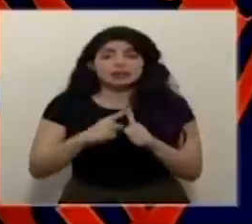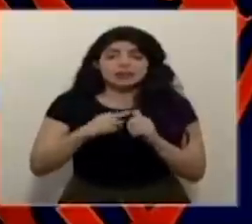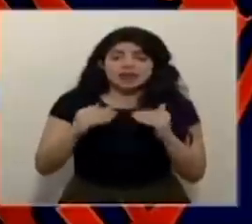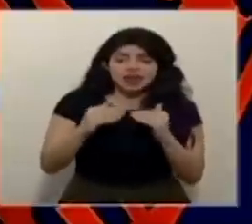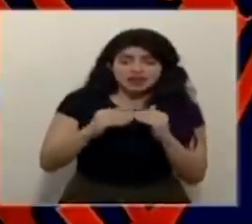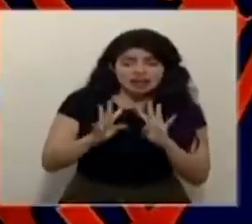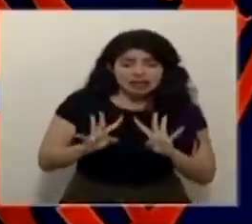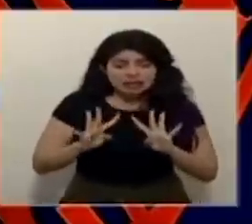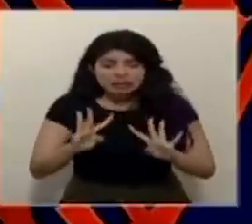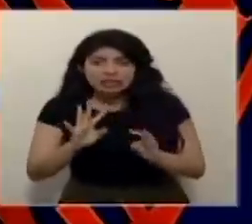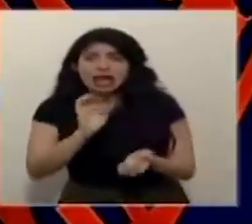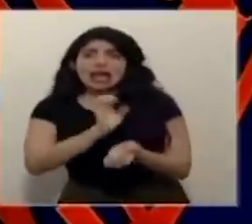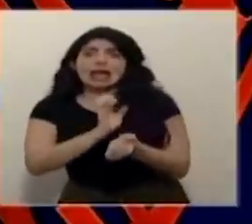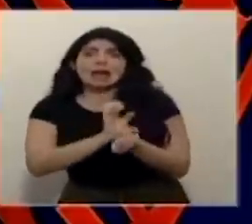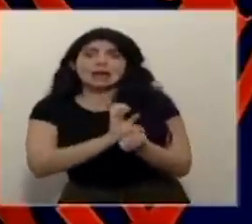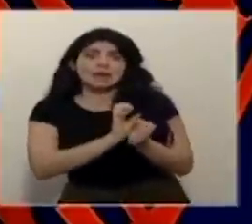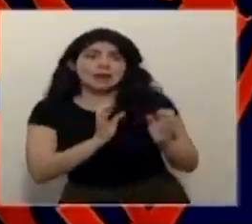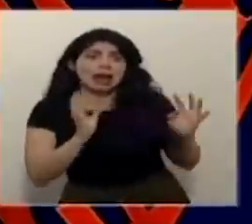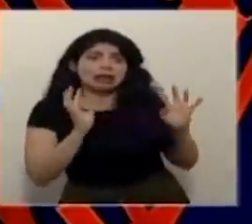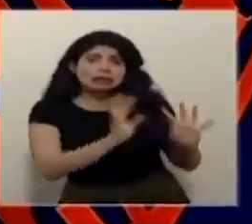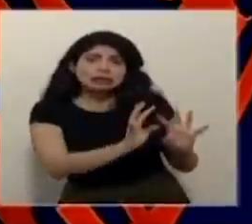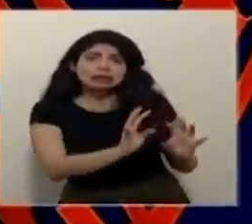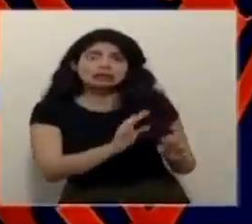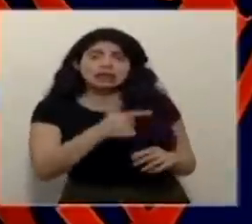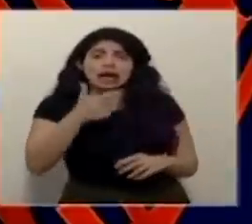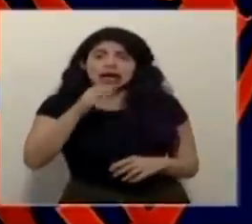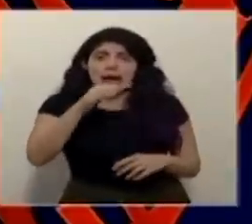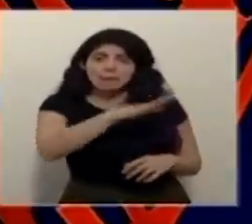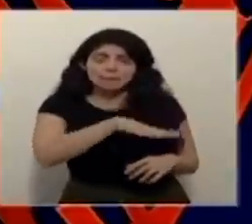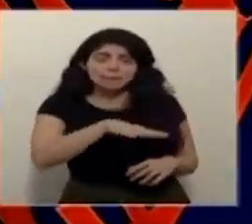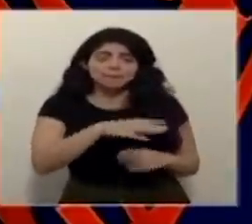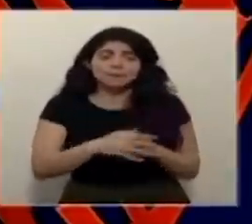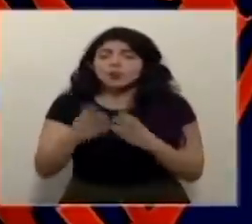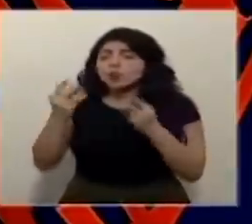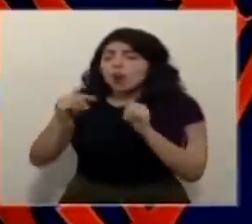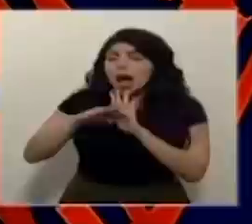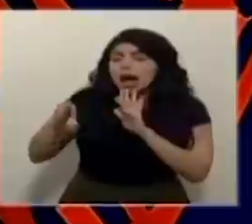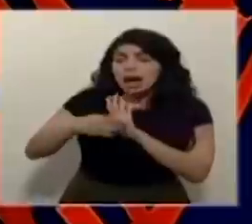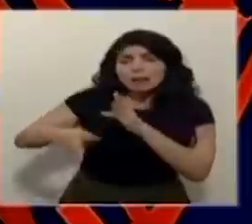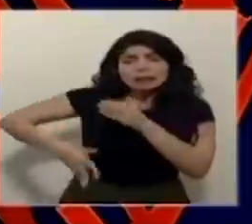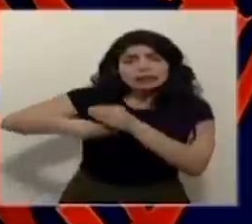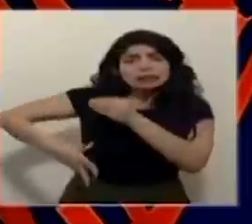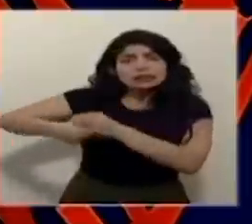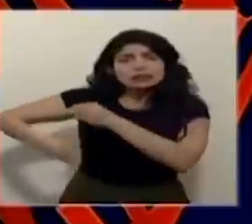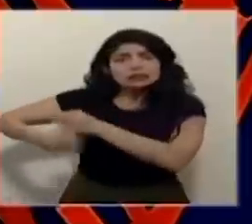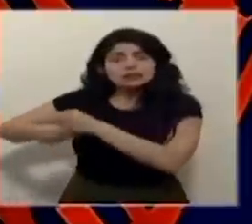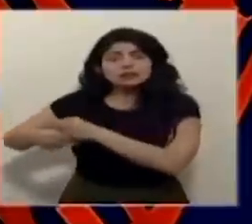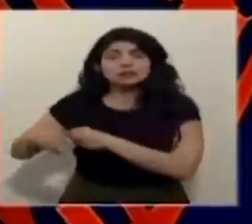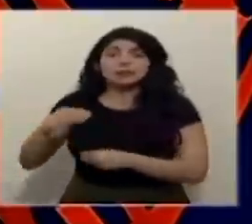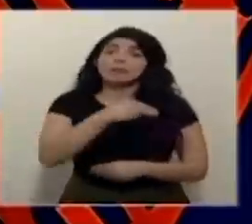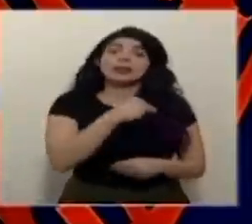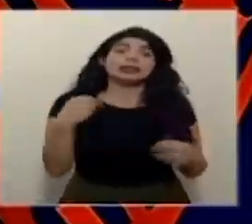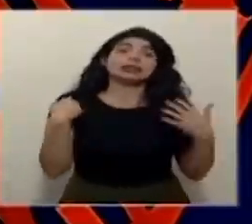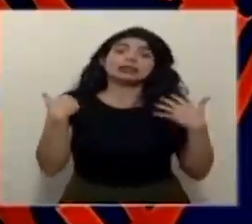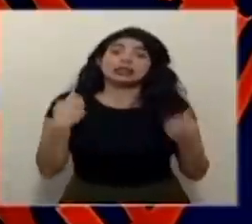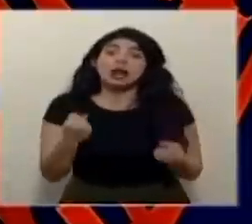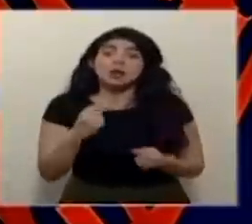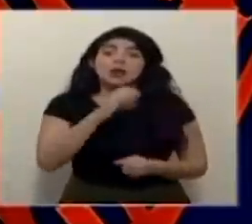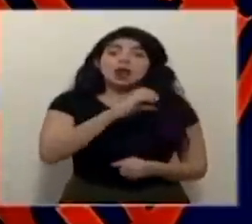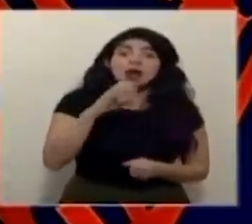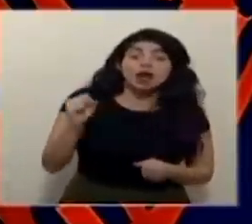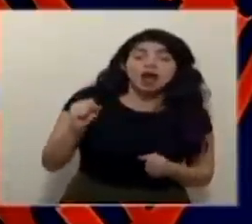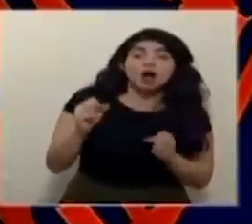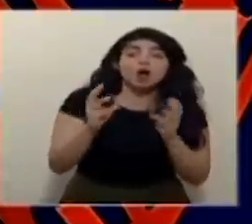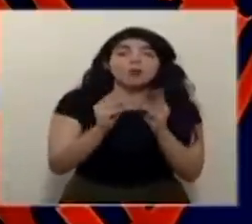fortaleciendo los evais en la gran área metropolitana fortaleciendo la cantidad de camas este el ministerio de salud la caja la